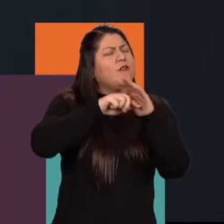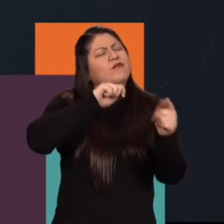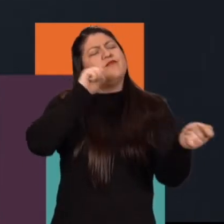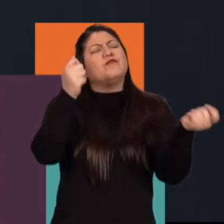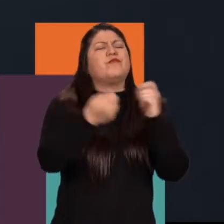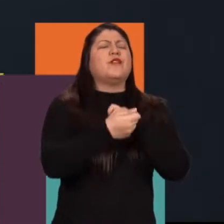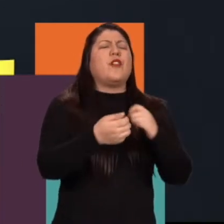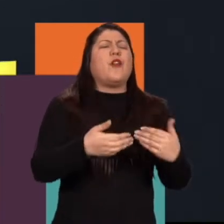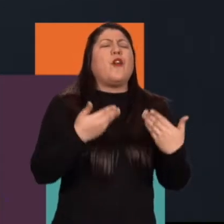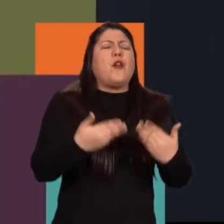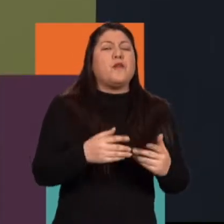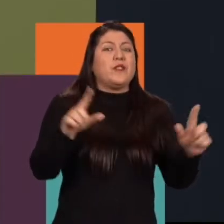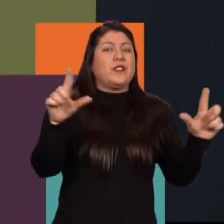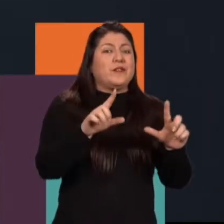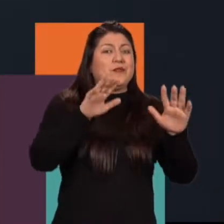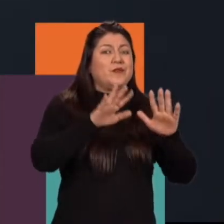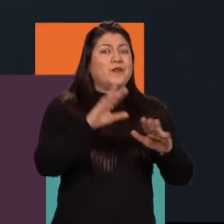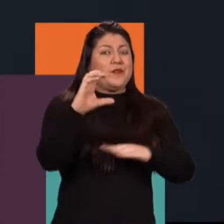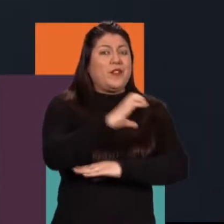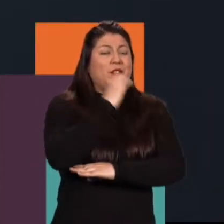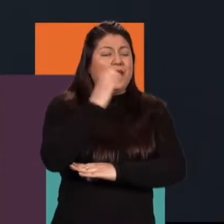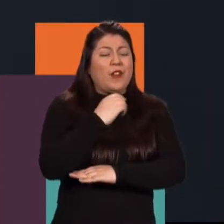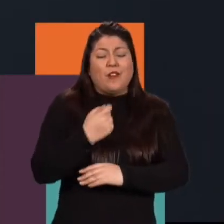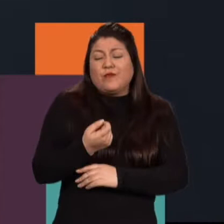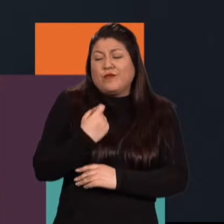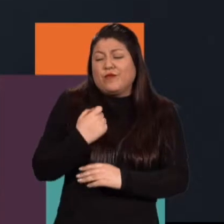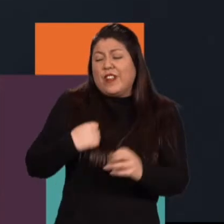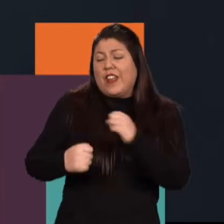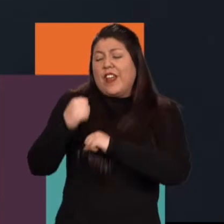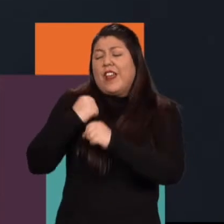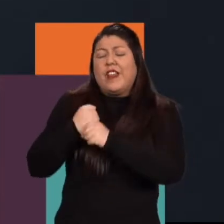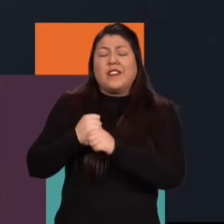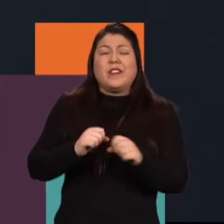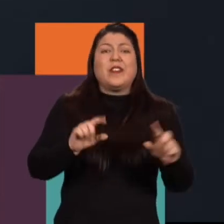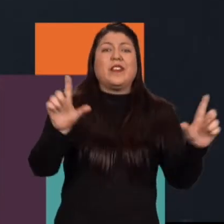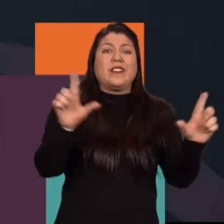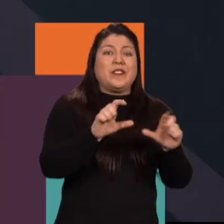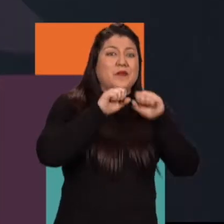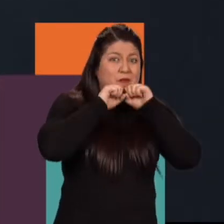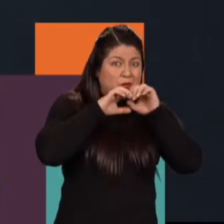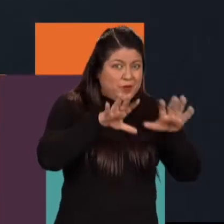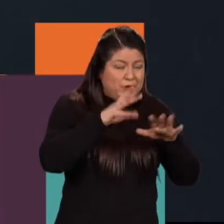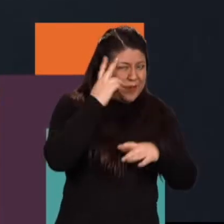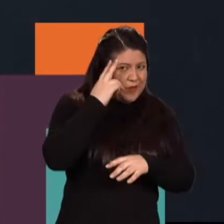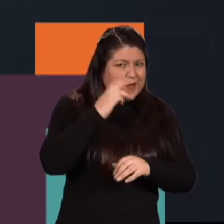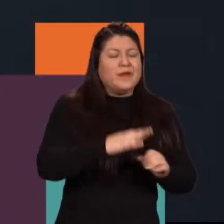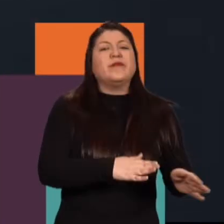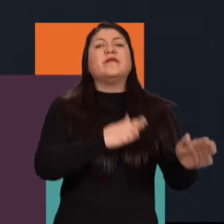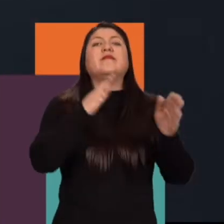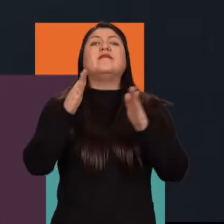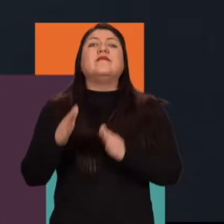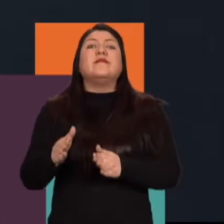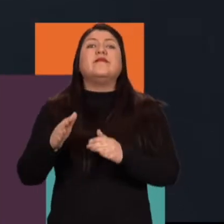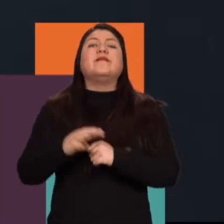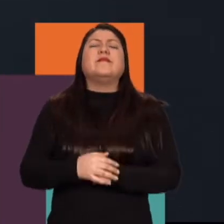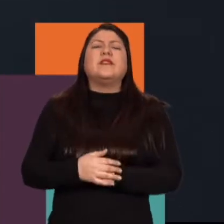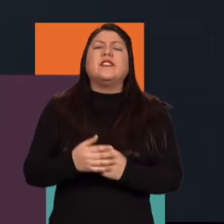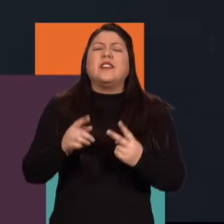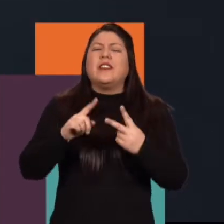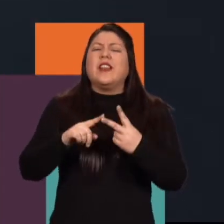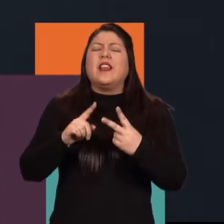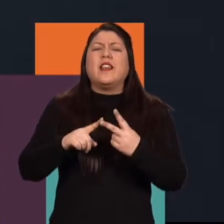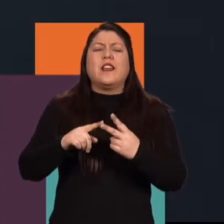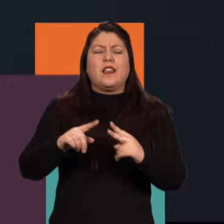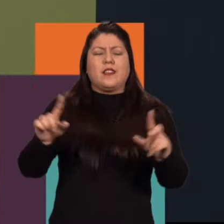en la televisión en Colombia durante los últimos años? Y, pues, en los medios públicos, claro. Y la segunda pregunta sería, ¿qué